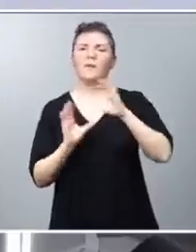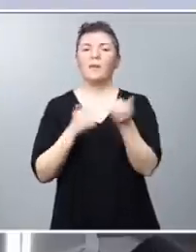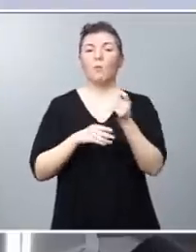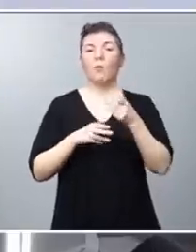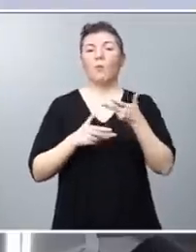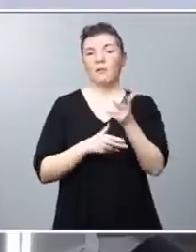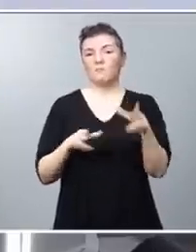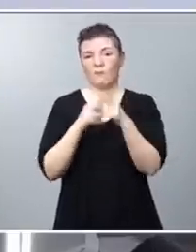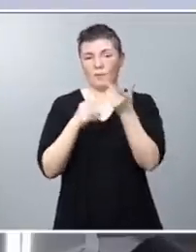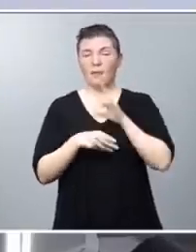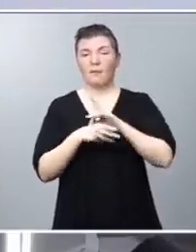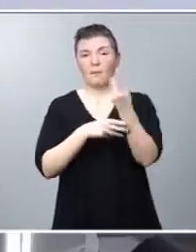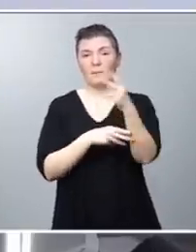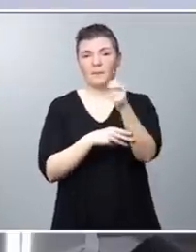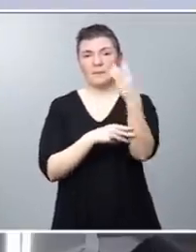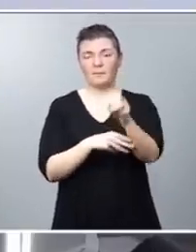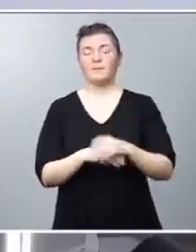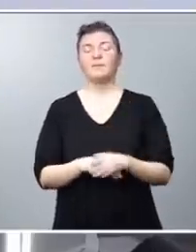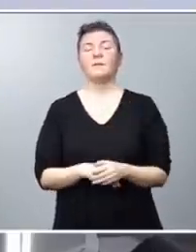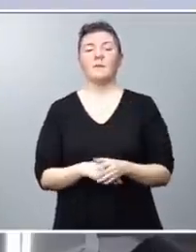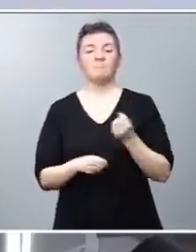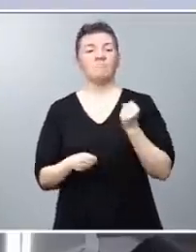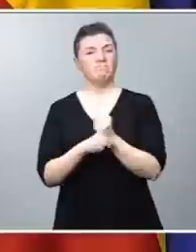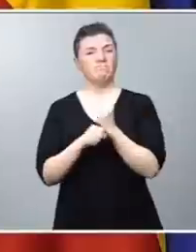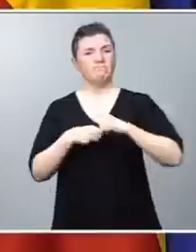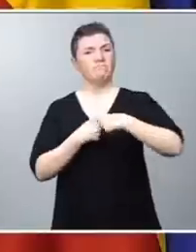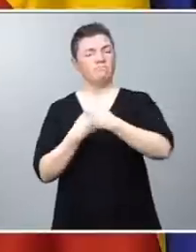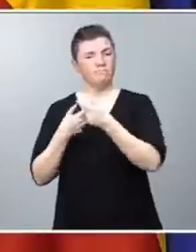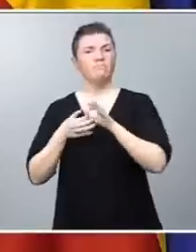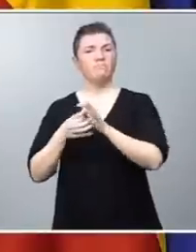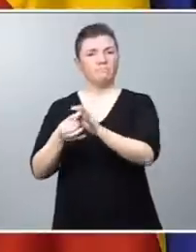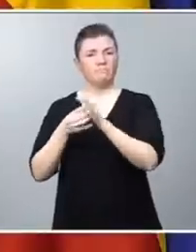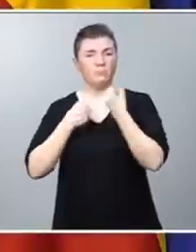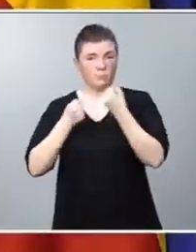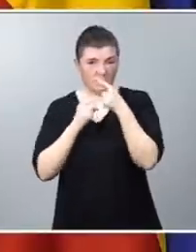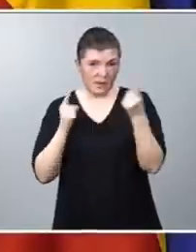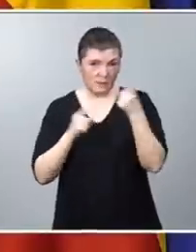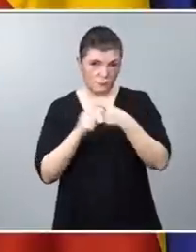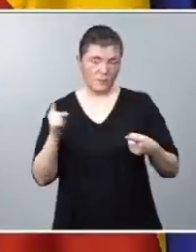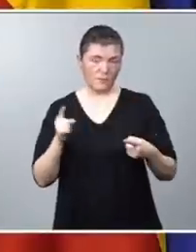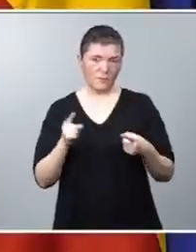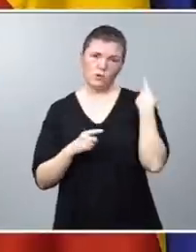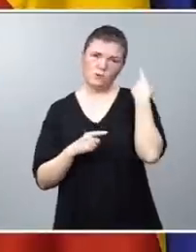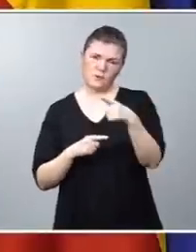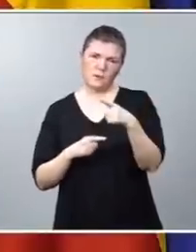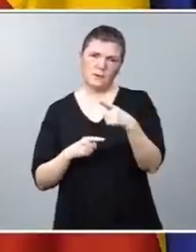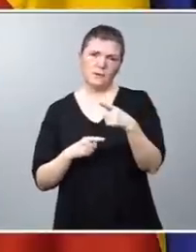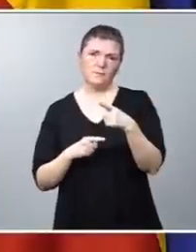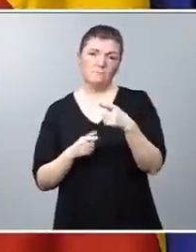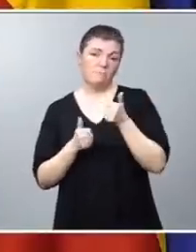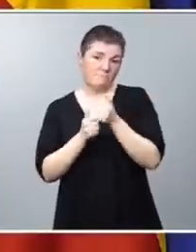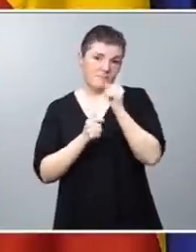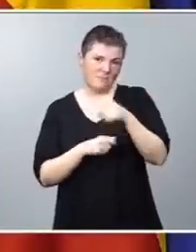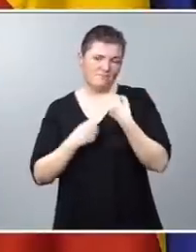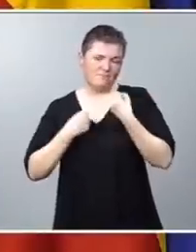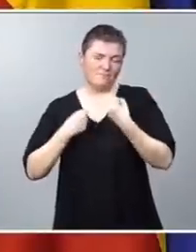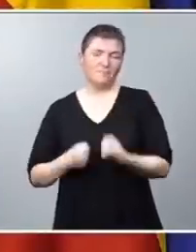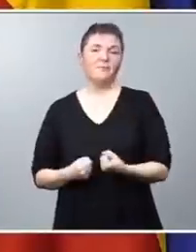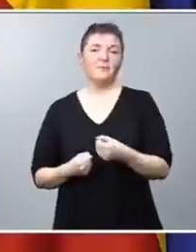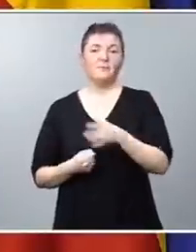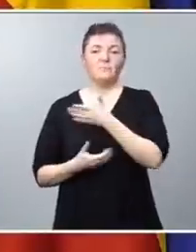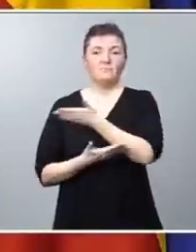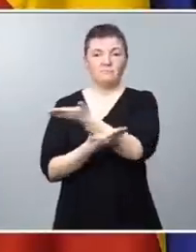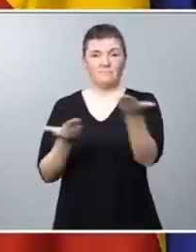Agenda 2030, que han trabajado intensamente este año y medio. Sé que lo habéis seguido también con intensidad por parte de